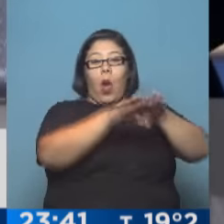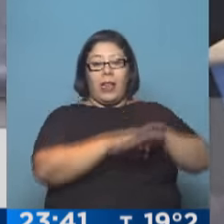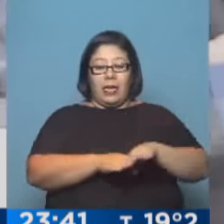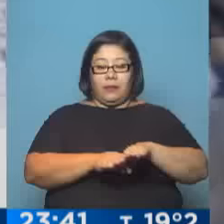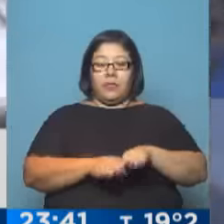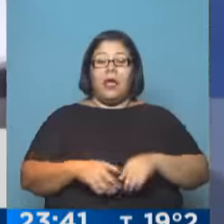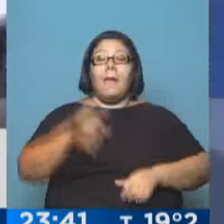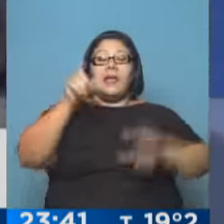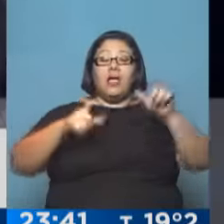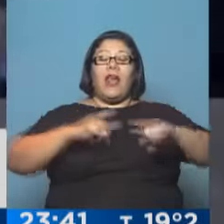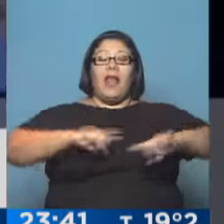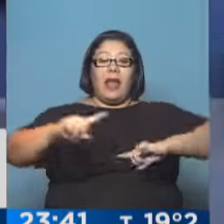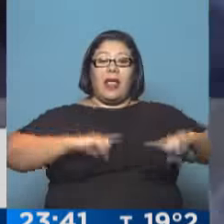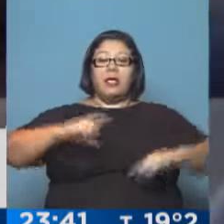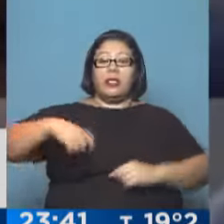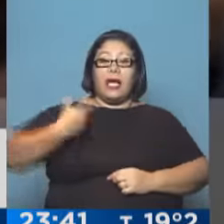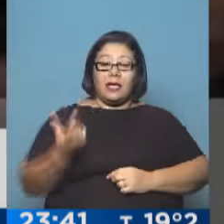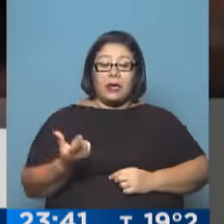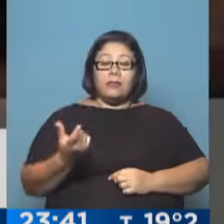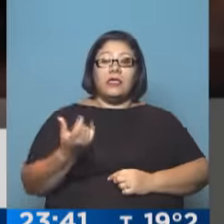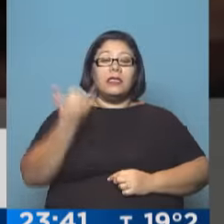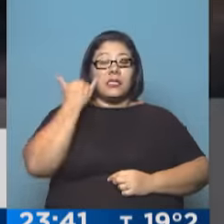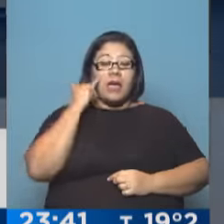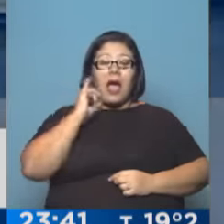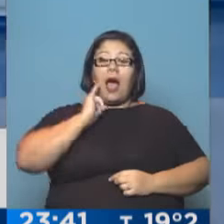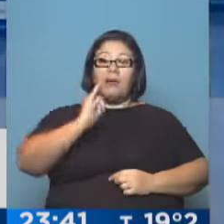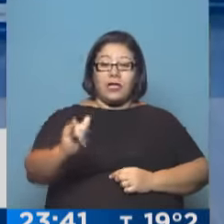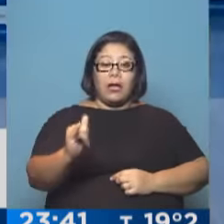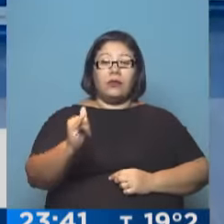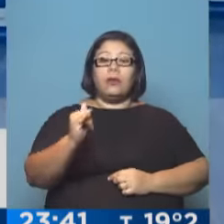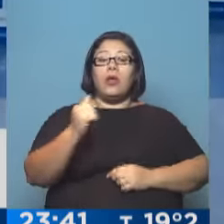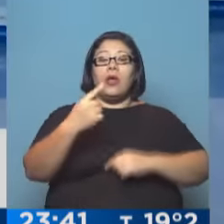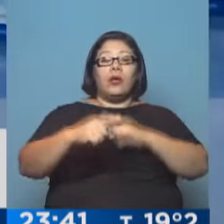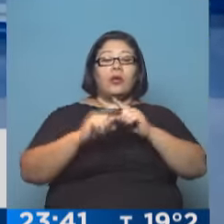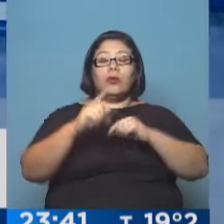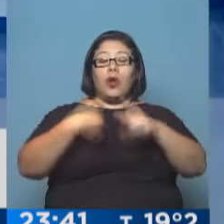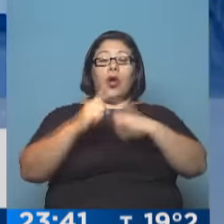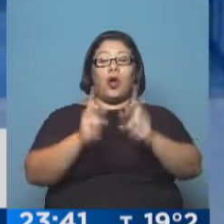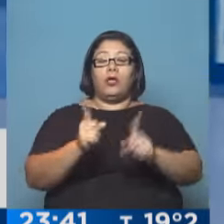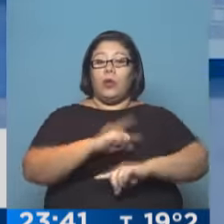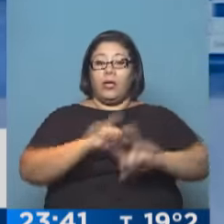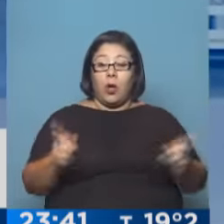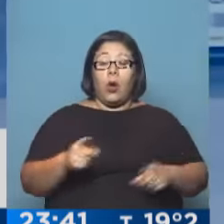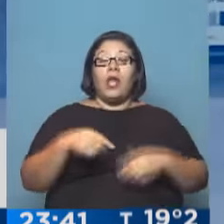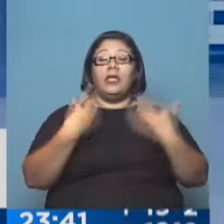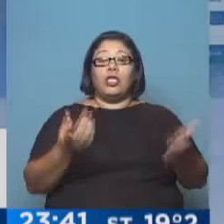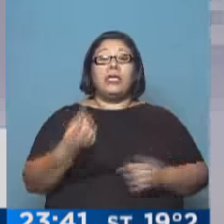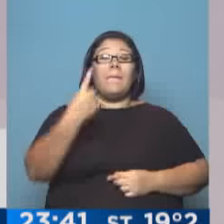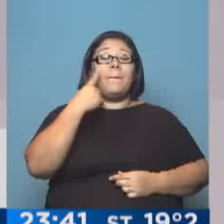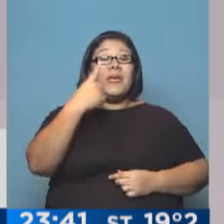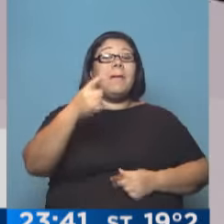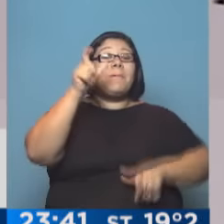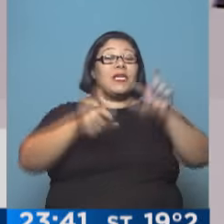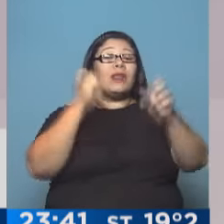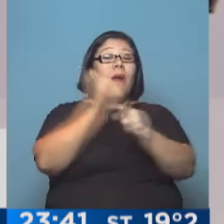sindicales advirtieron que se les comunicó que no se continuará con la iniciativa, por lo que cerca de mil trabajadores serían despedidos.